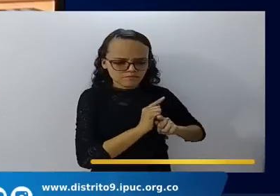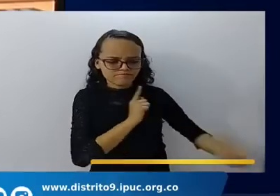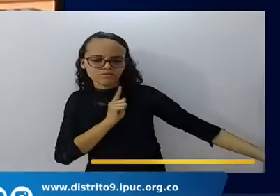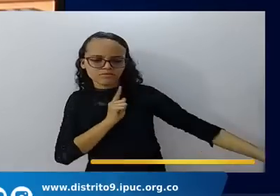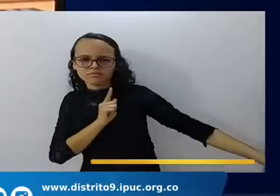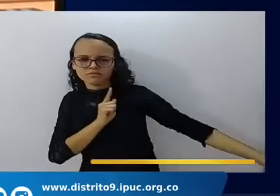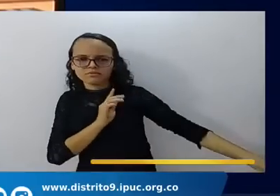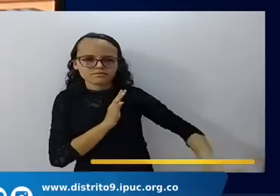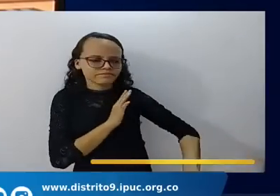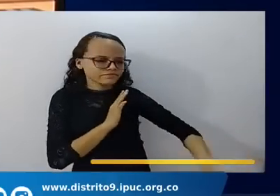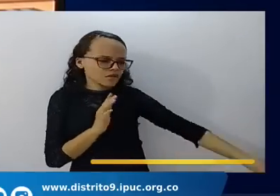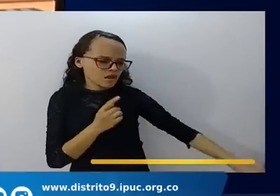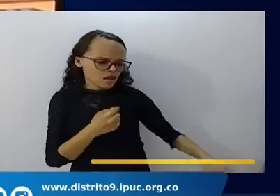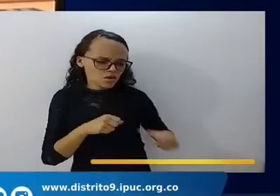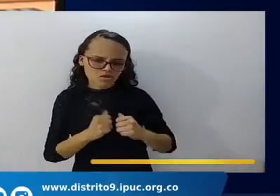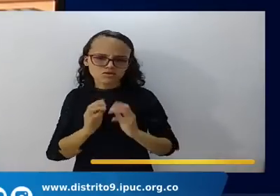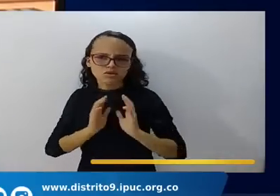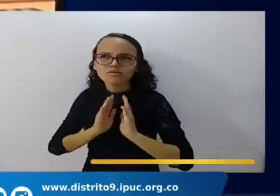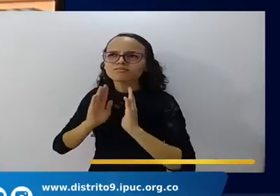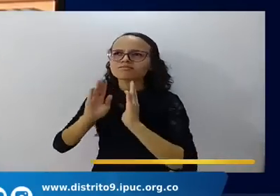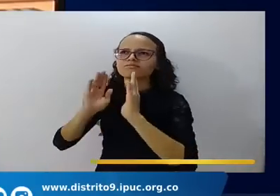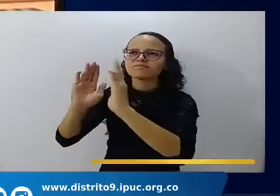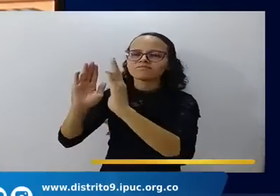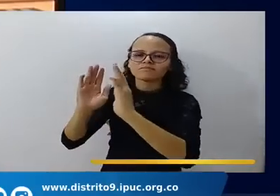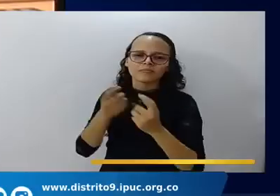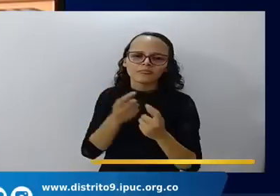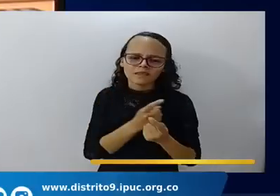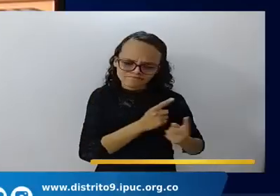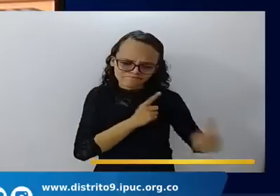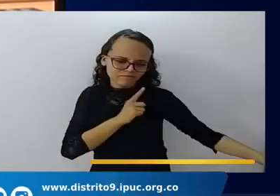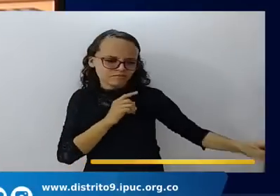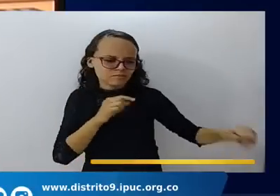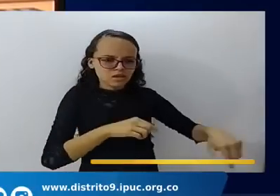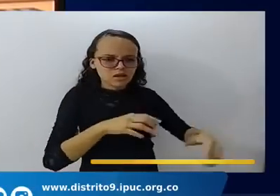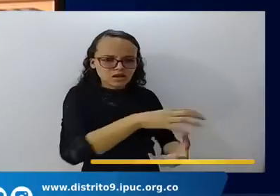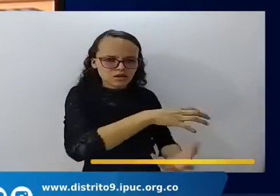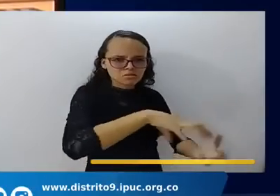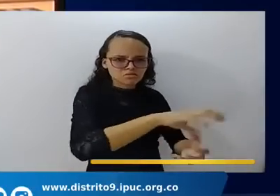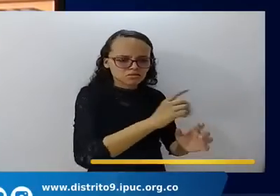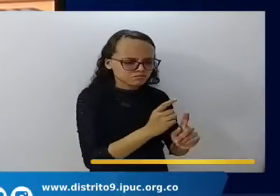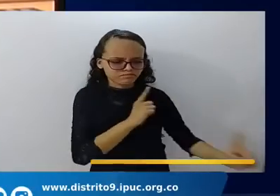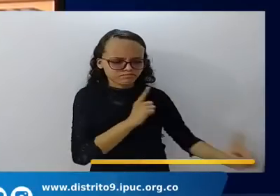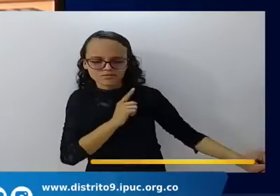Desprendámonos de aquí. Parece que no me han escuchado. desprendámonos de aquí.